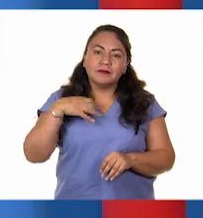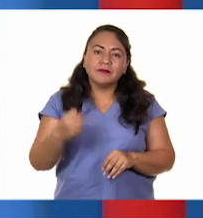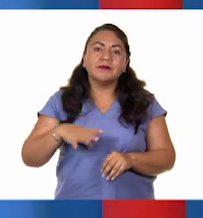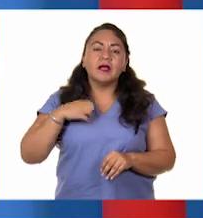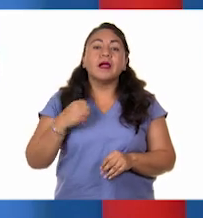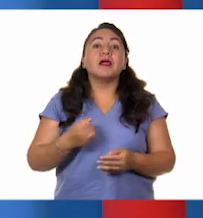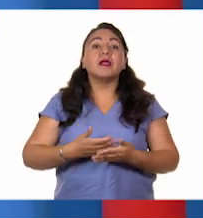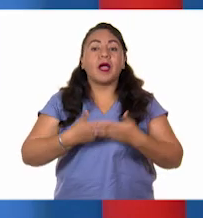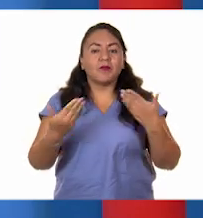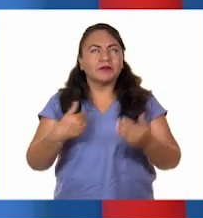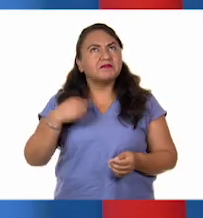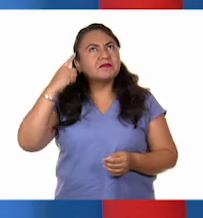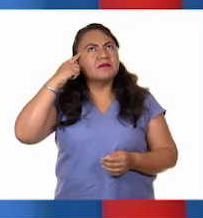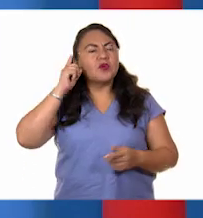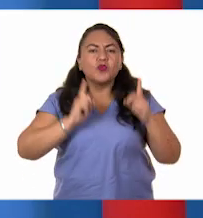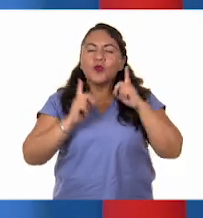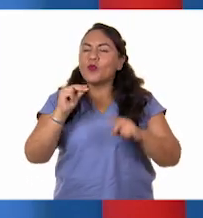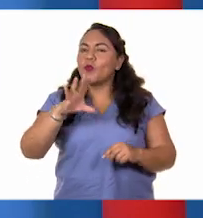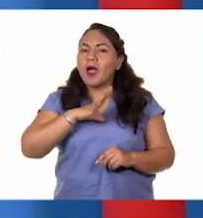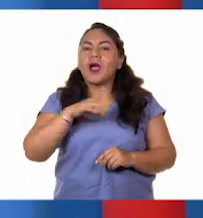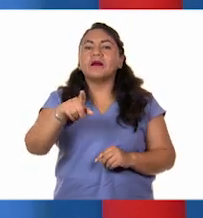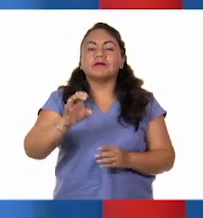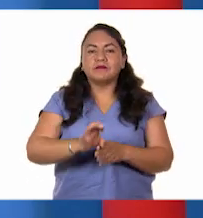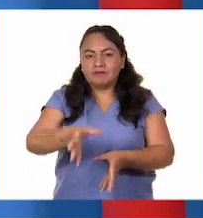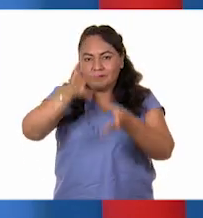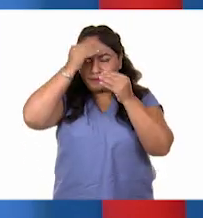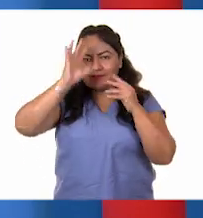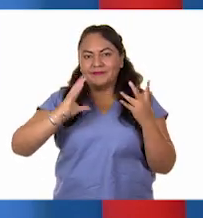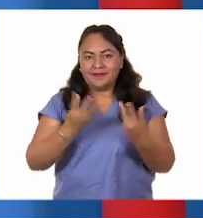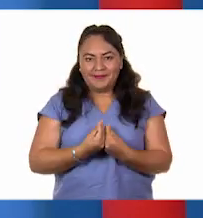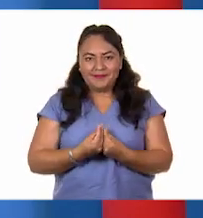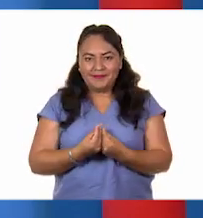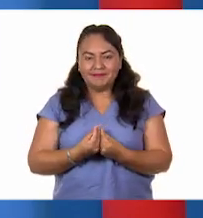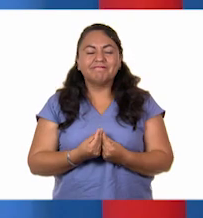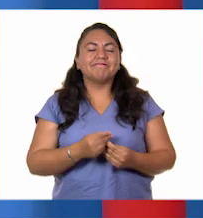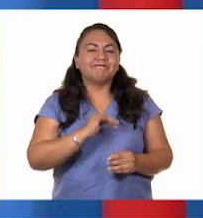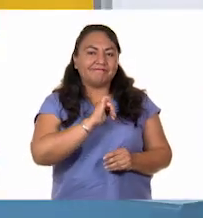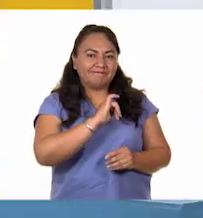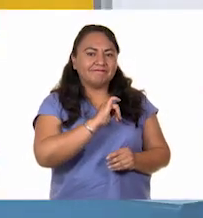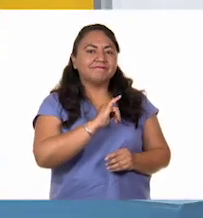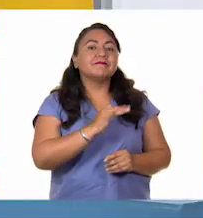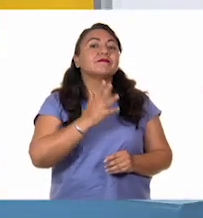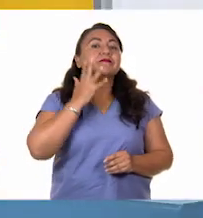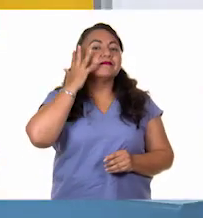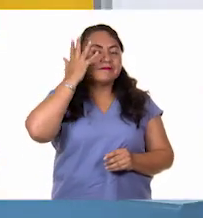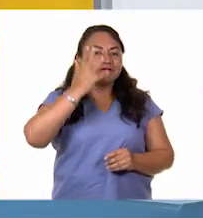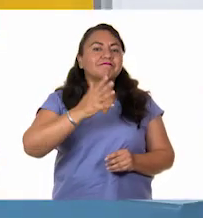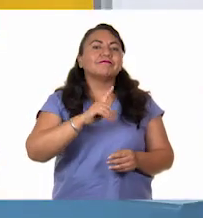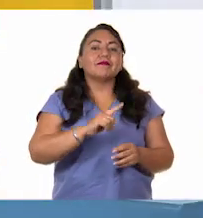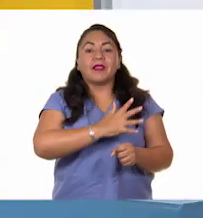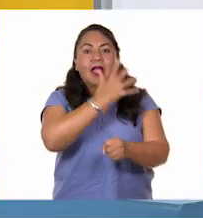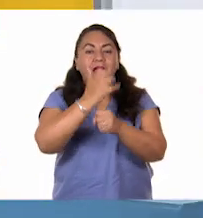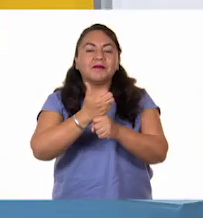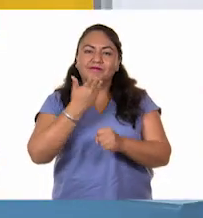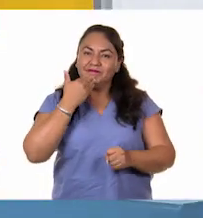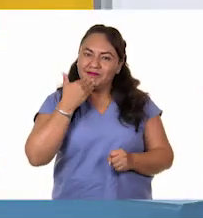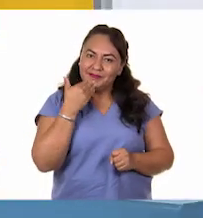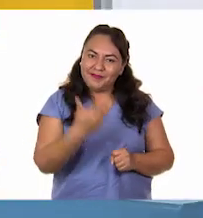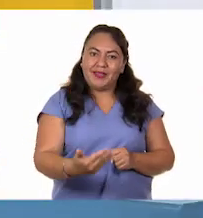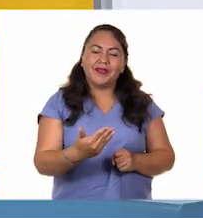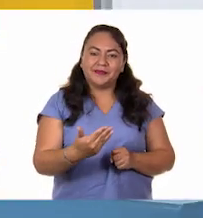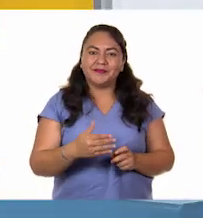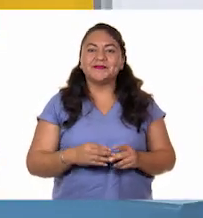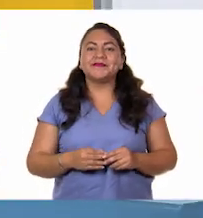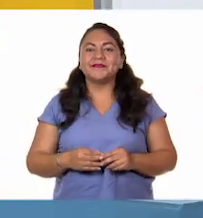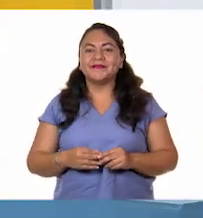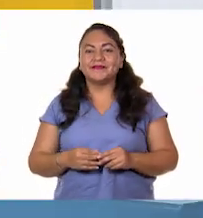Y no tengo la menor duda de que han aprendido junto con nosotros, maestro. Así que van a ser un magnífico quinto año, un quinto año con